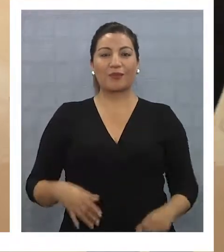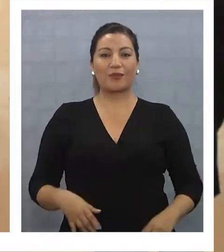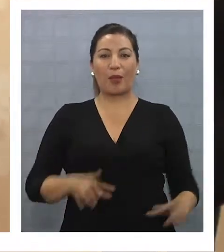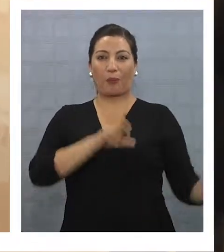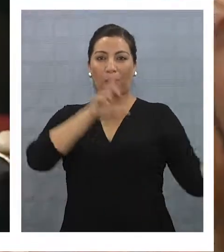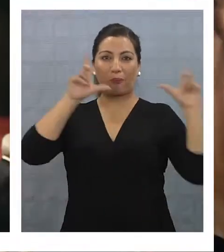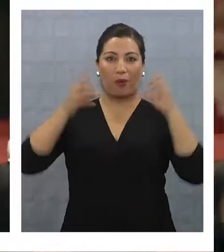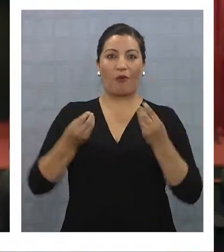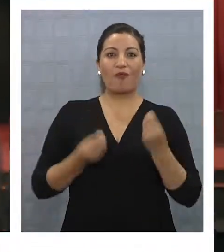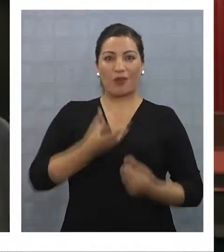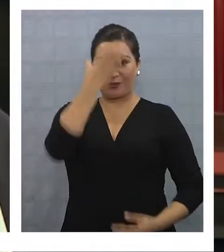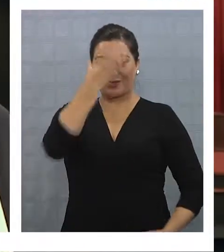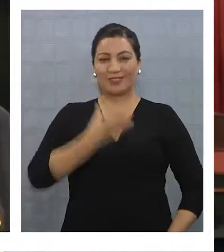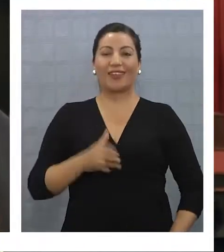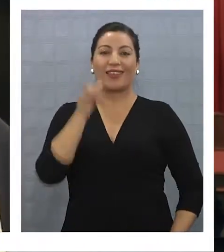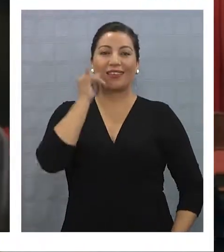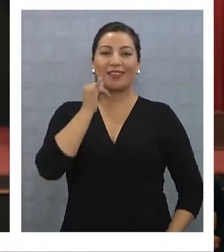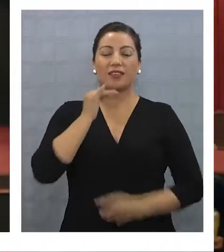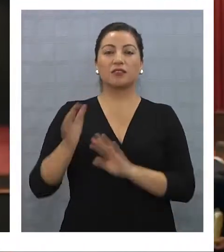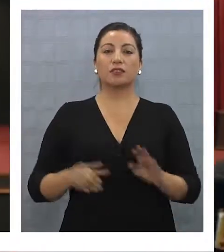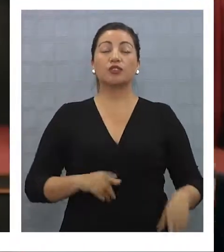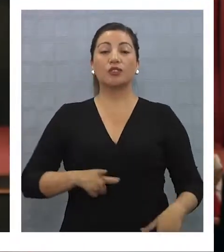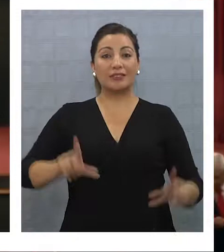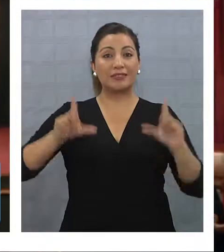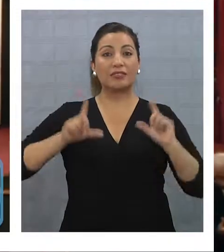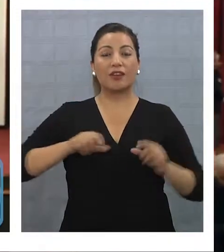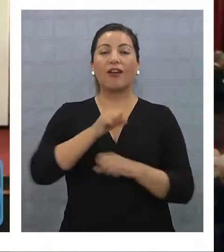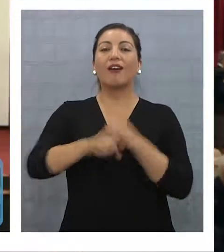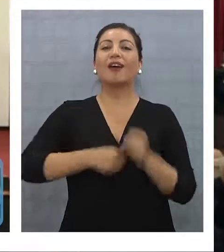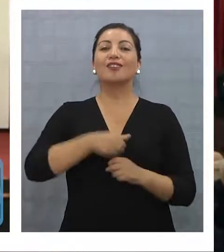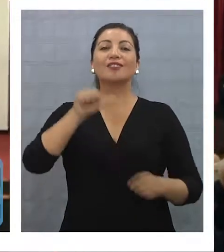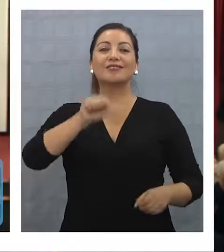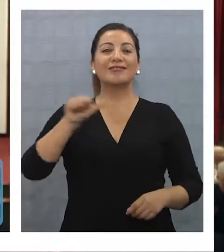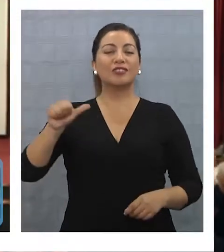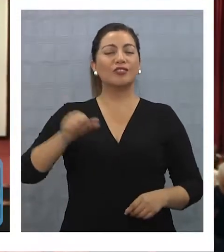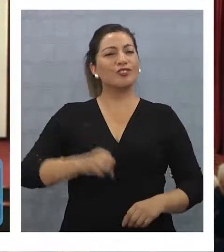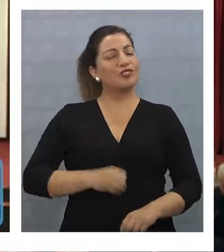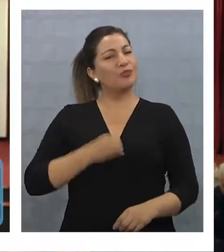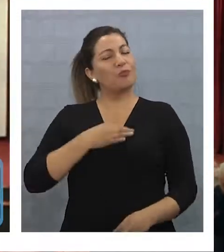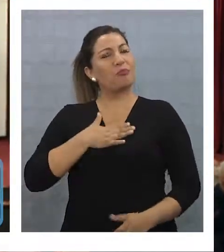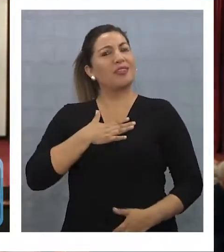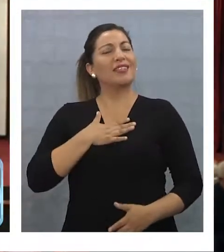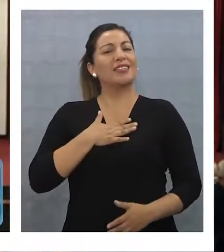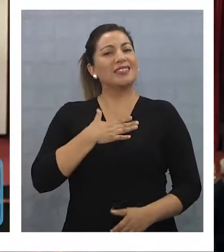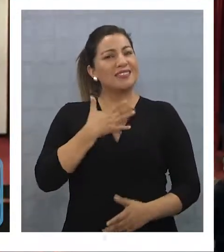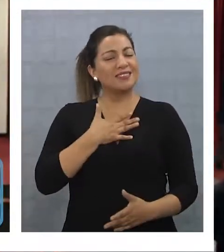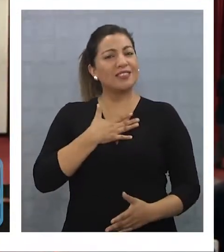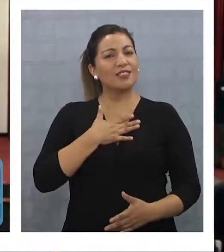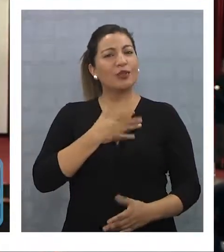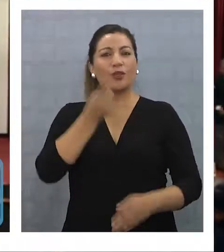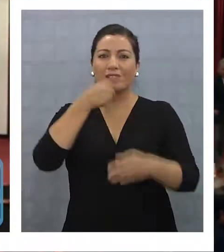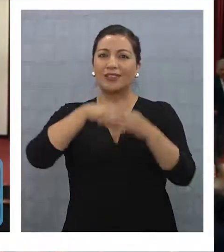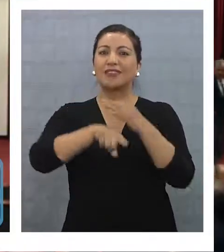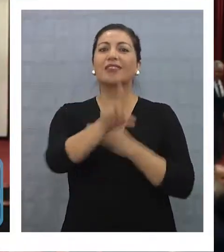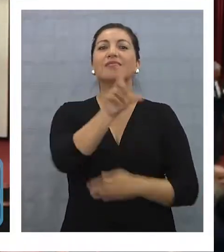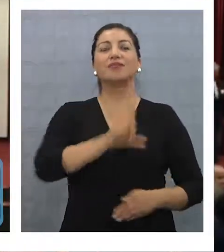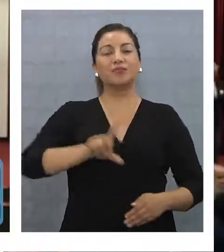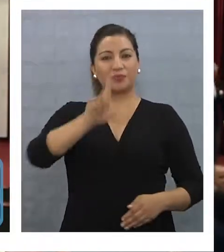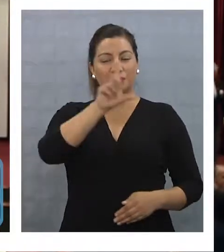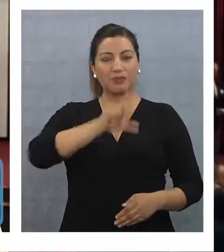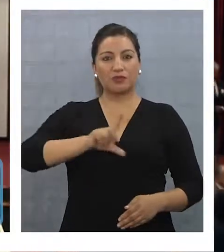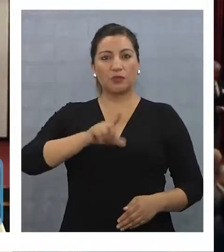como un buen Iquiqueño. Empecé en el Liceo al 66. ¿Qué se siente? Bueno, haber salido, haber entrado al Liceo como